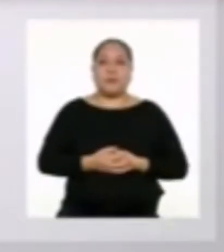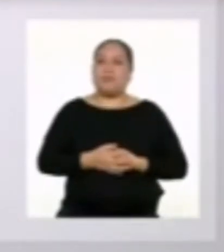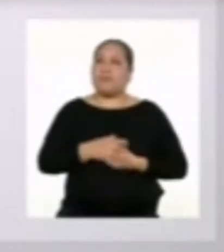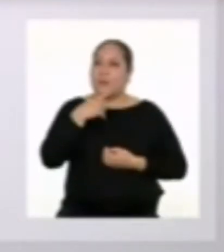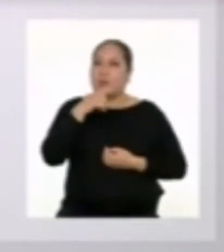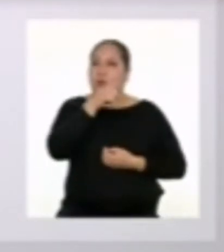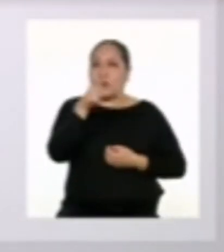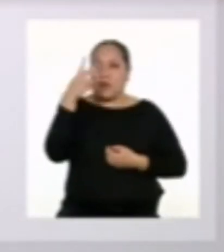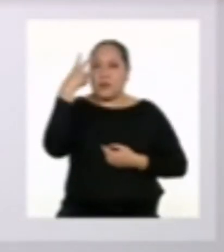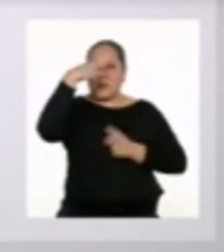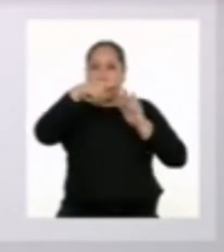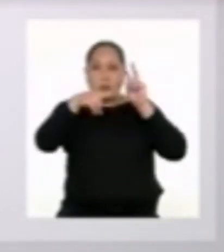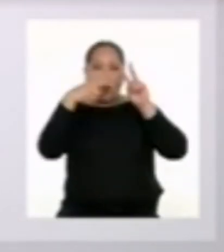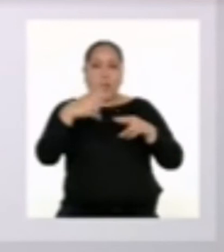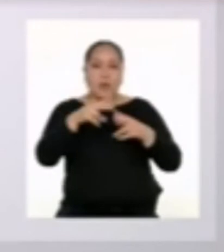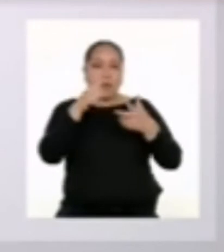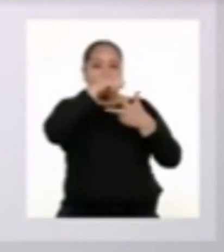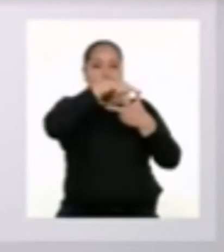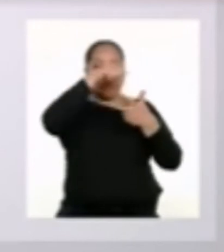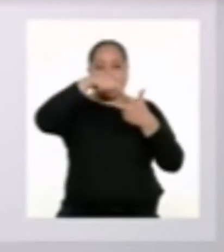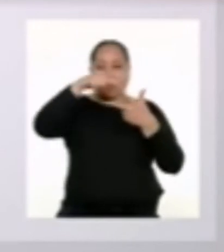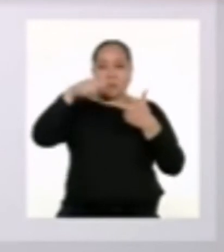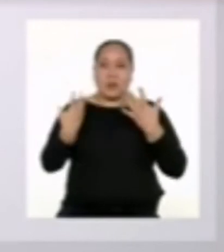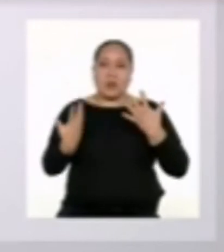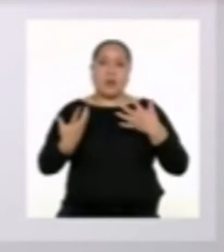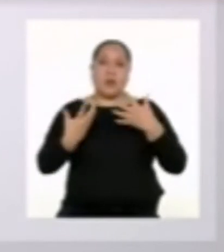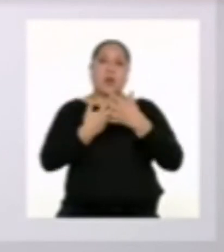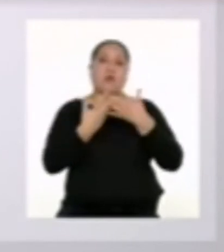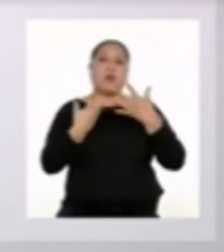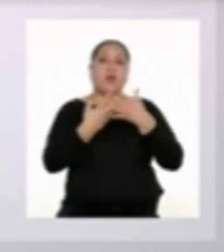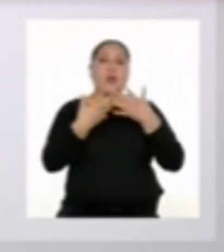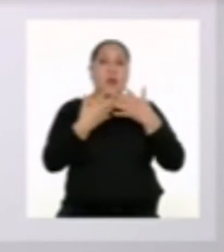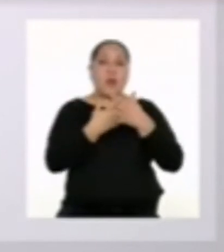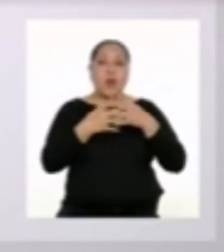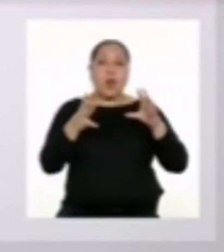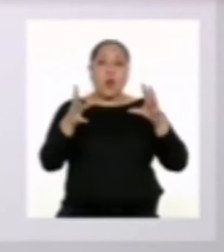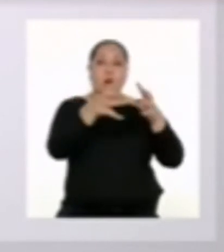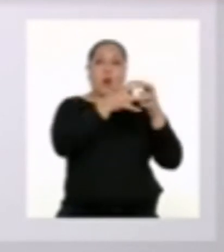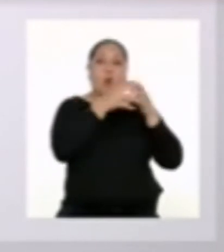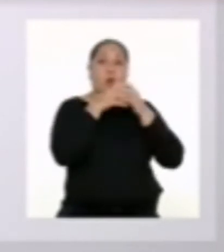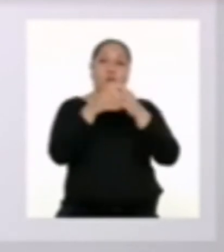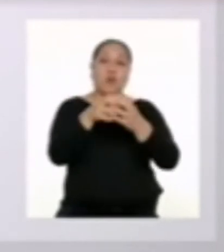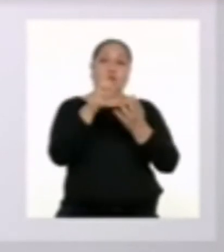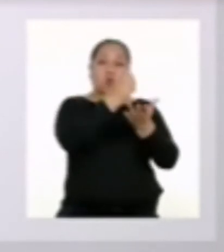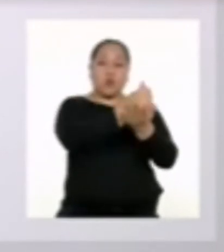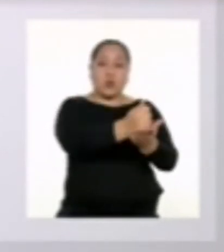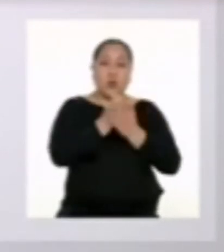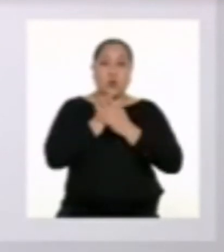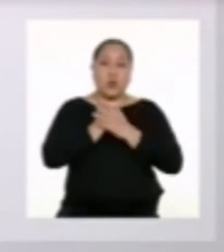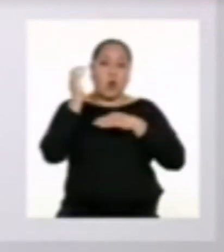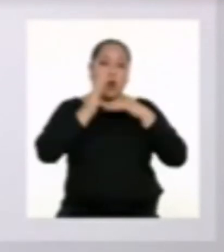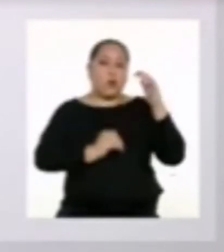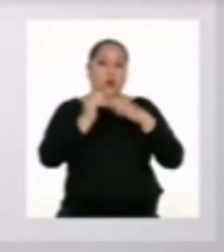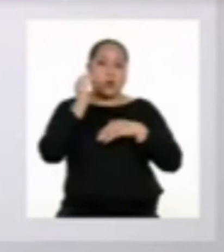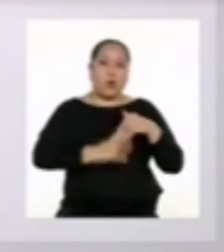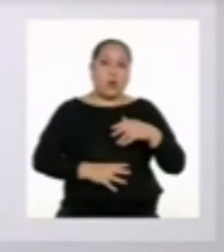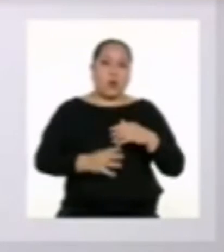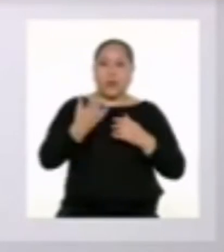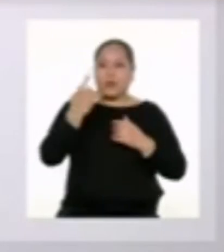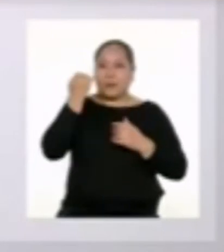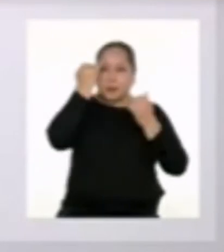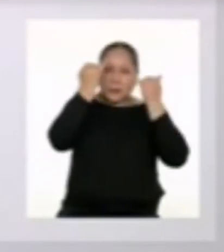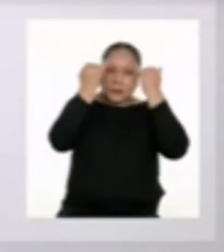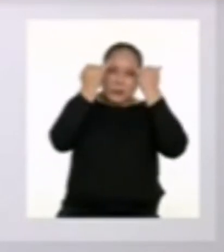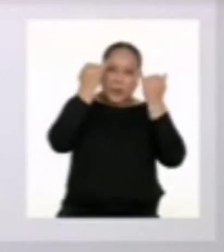Como puedes ver, los tres momentos se complementan y, en conjunto, nos ayudan a construir el sentido del